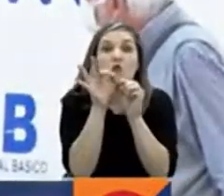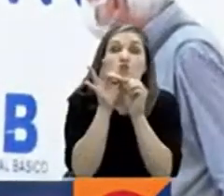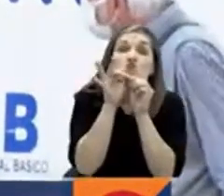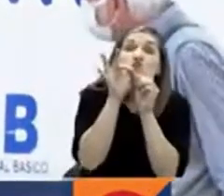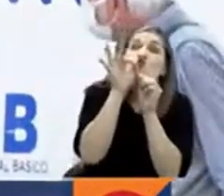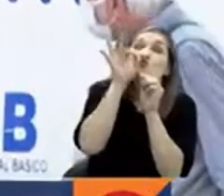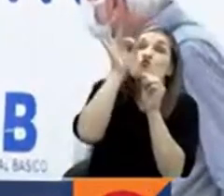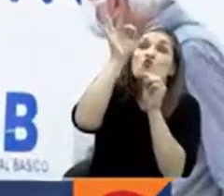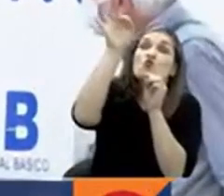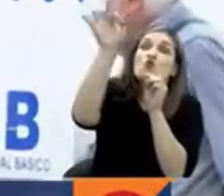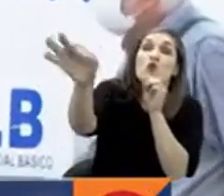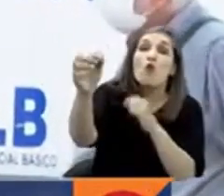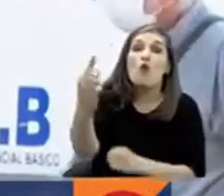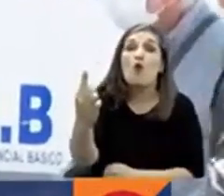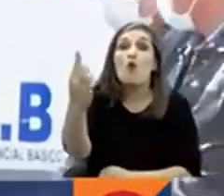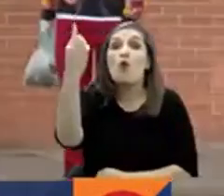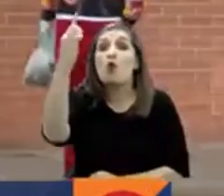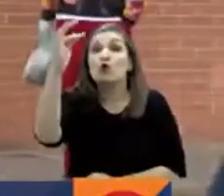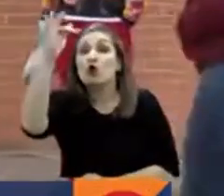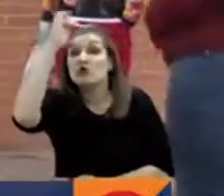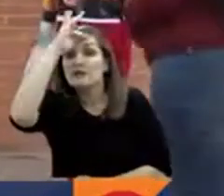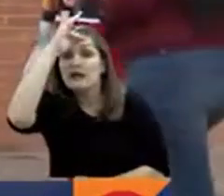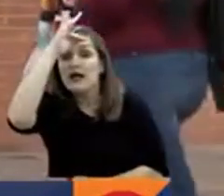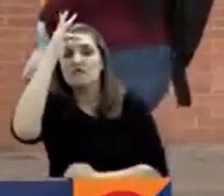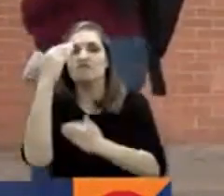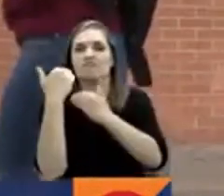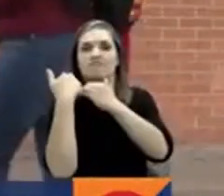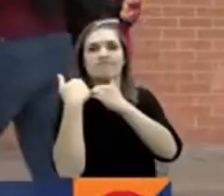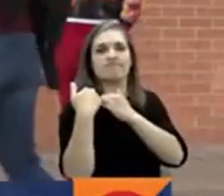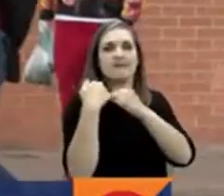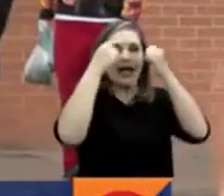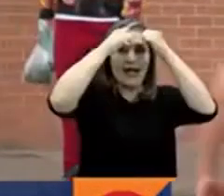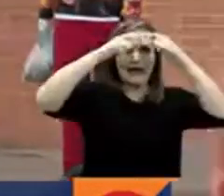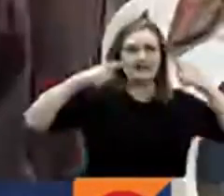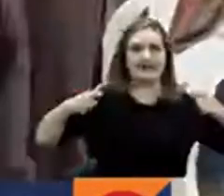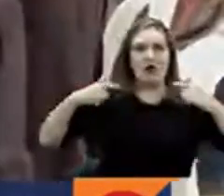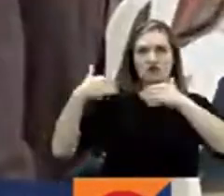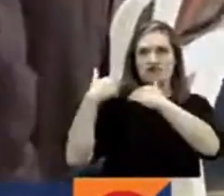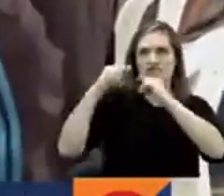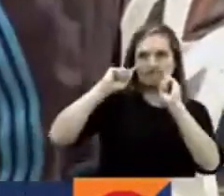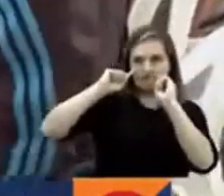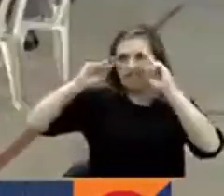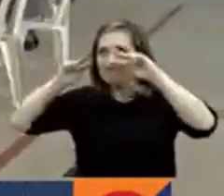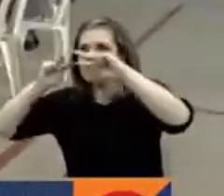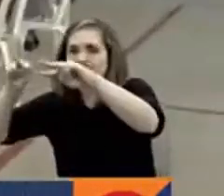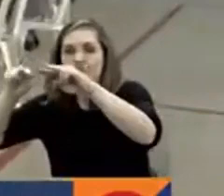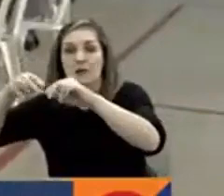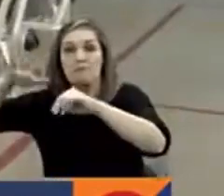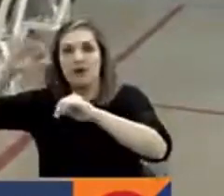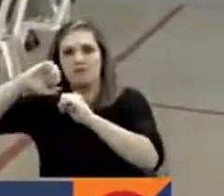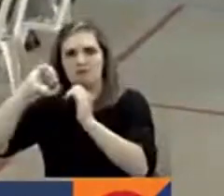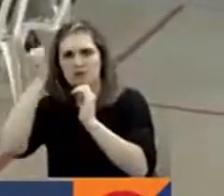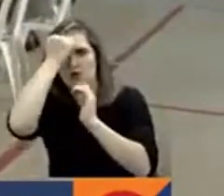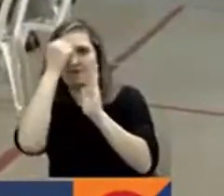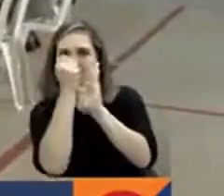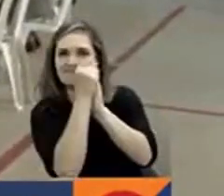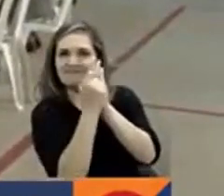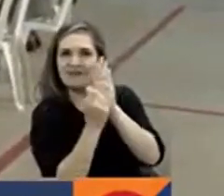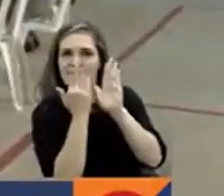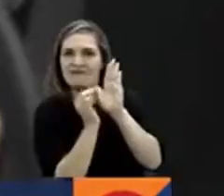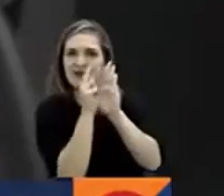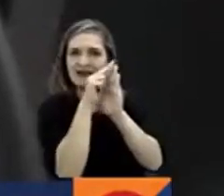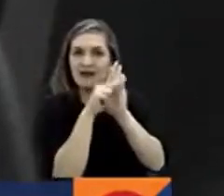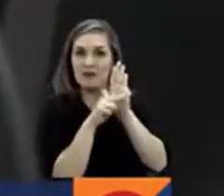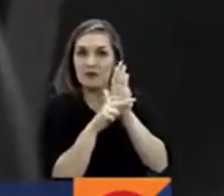exista una institución de salud, al Estado le corresponderá actuar como CAPIRS en los términos que establezca el reglamento. Cada centro deberá contar